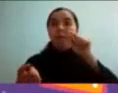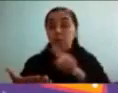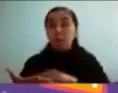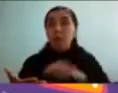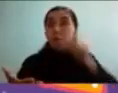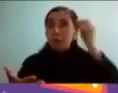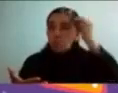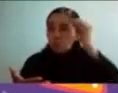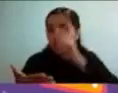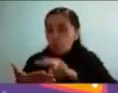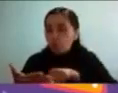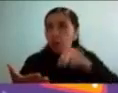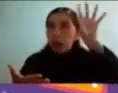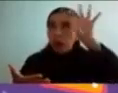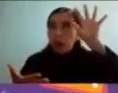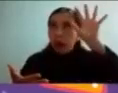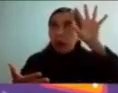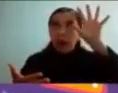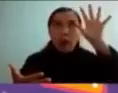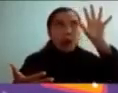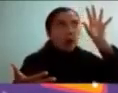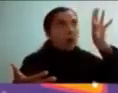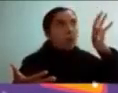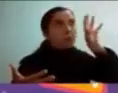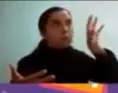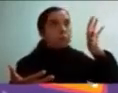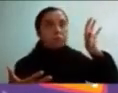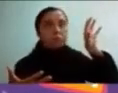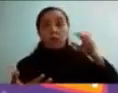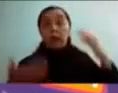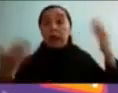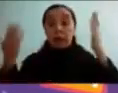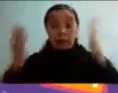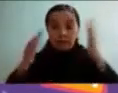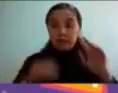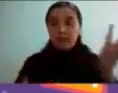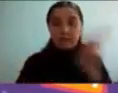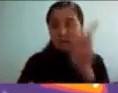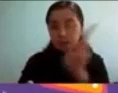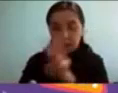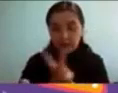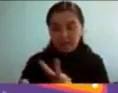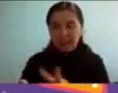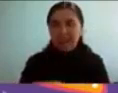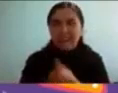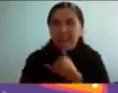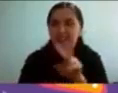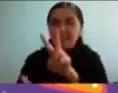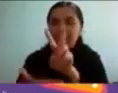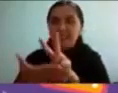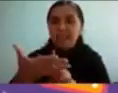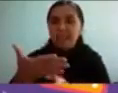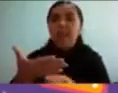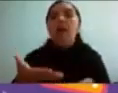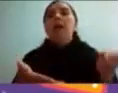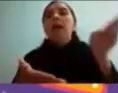como el tema atencional hacia otro lado y de repente digo como chuta tengo que volver no sé qué estaba leyendo tengo que volver a empezar